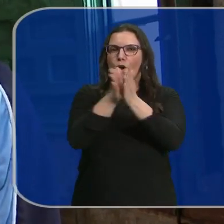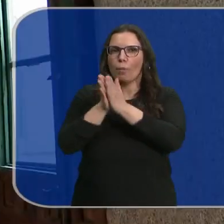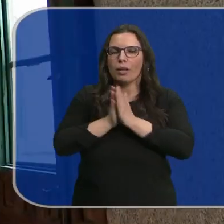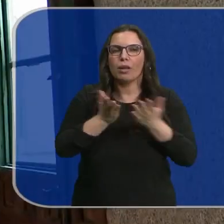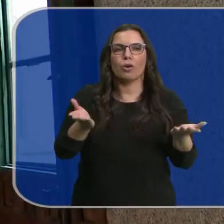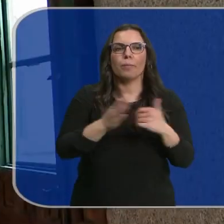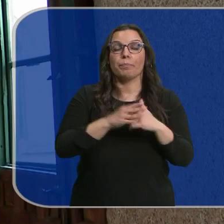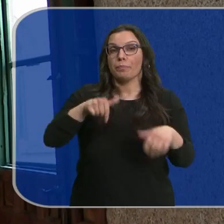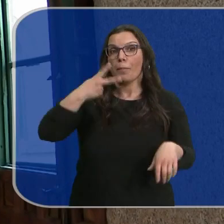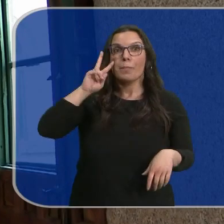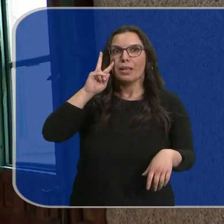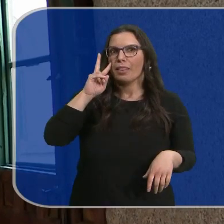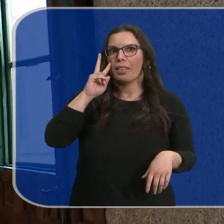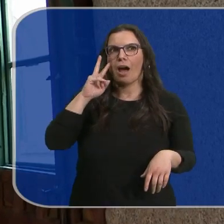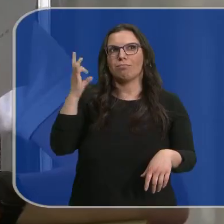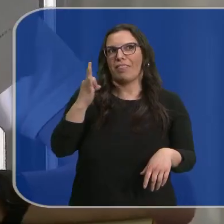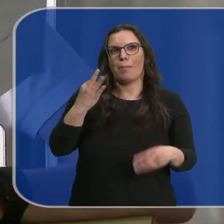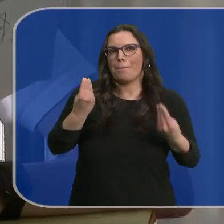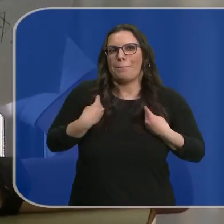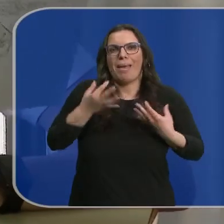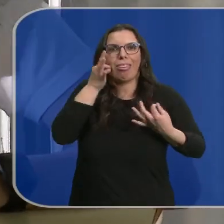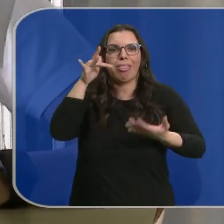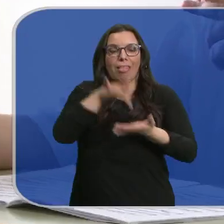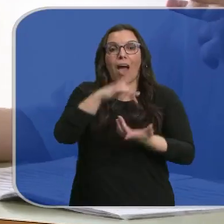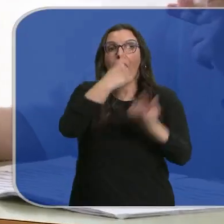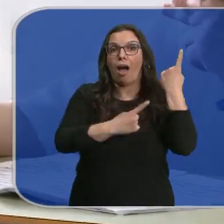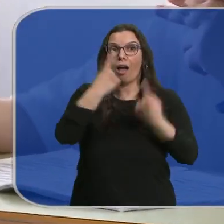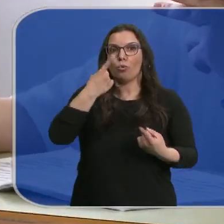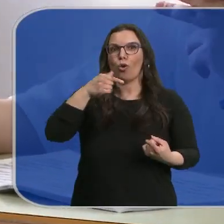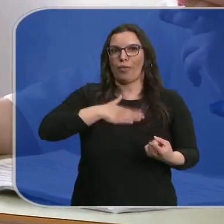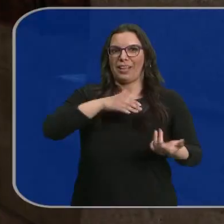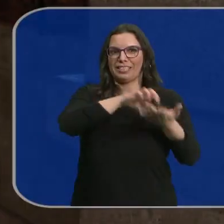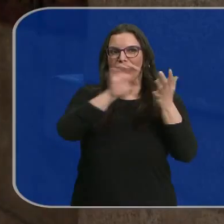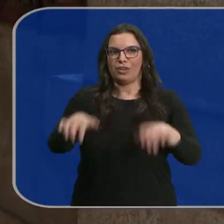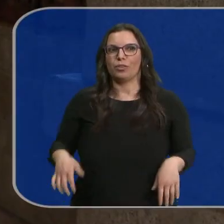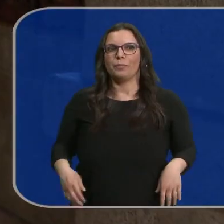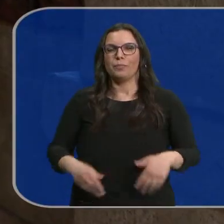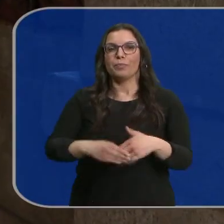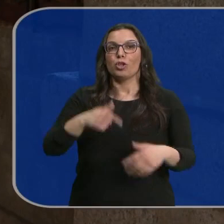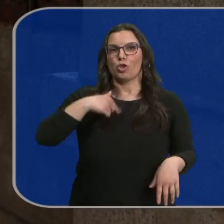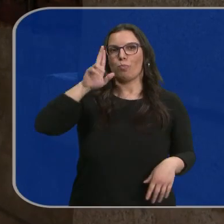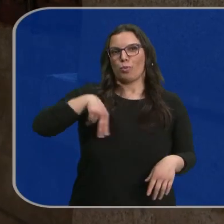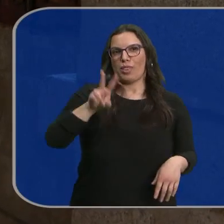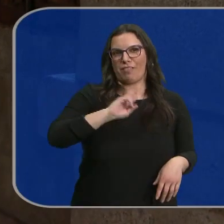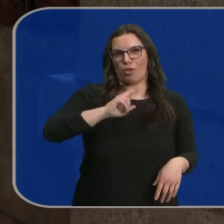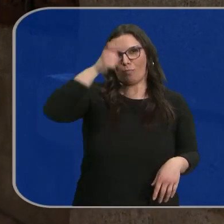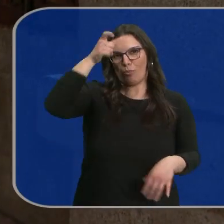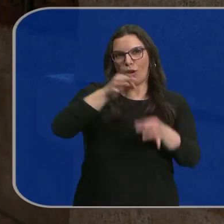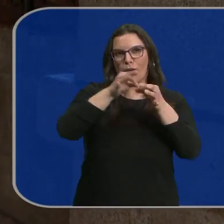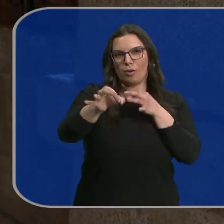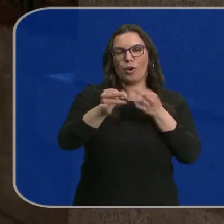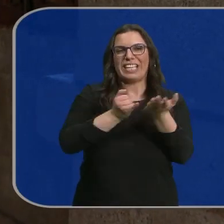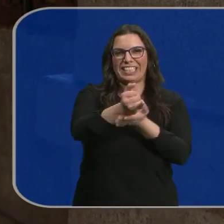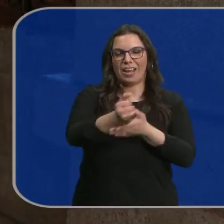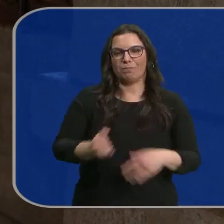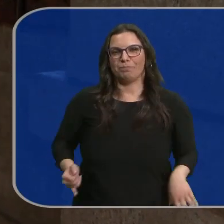compañeros. Es una experiencia que tienes que vivir. Algunos incluso de nuestra comunidad. Yo soy de Valladolid, de un pueblo llamado